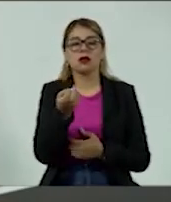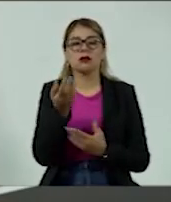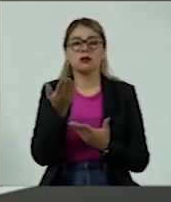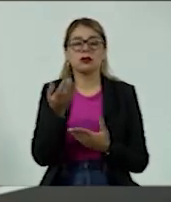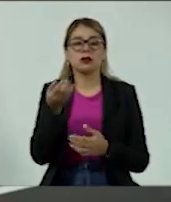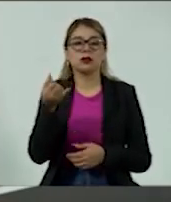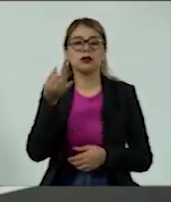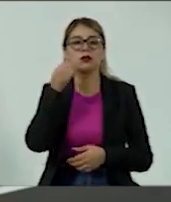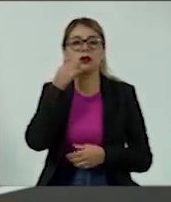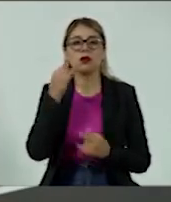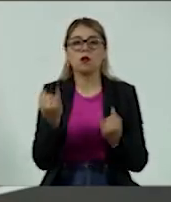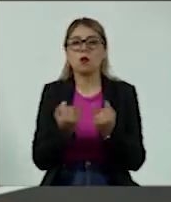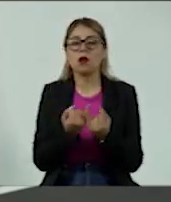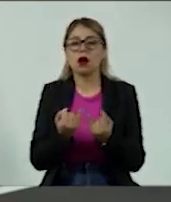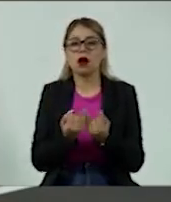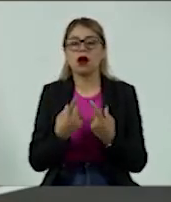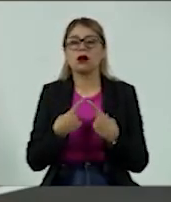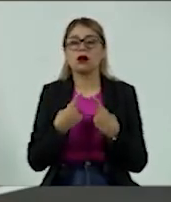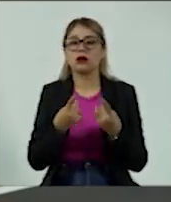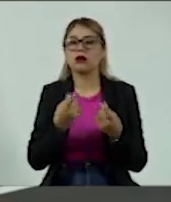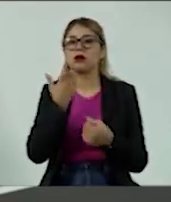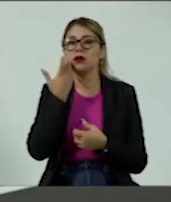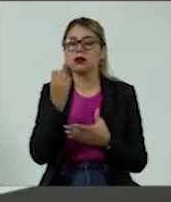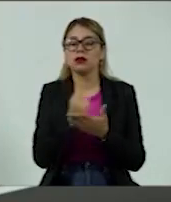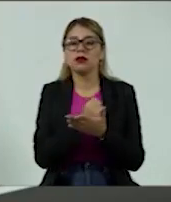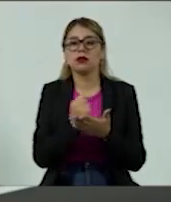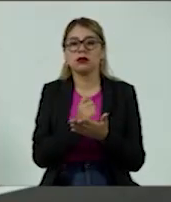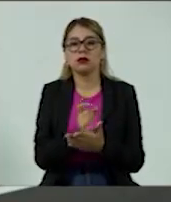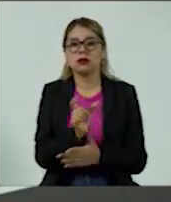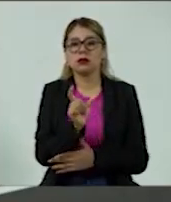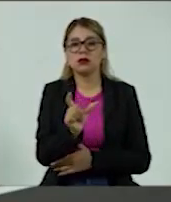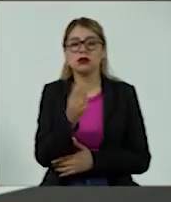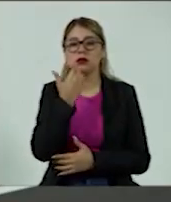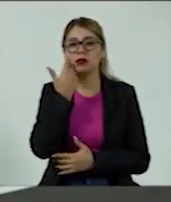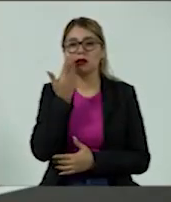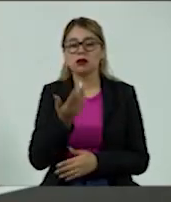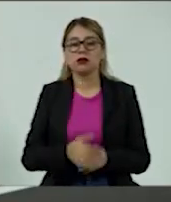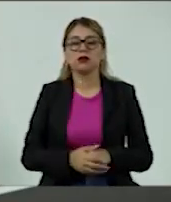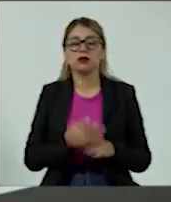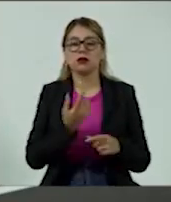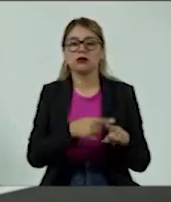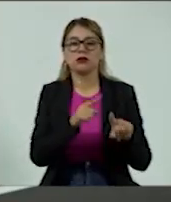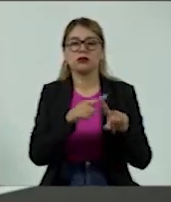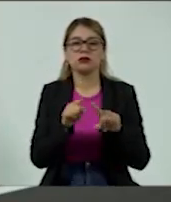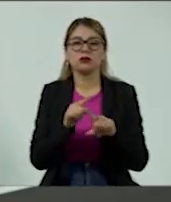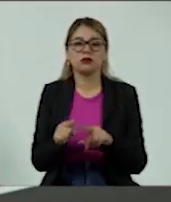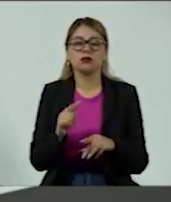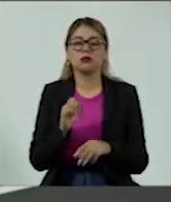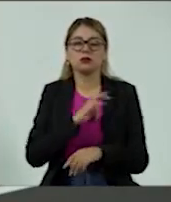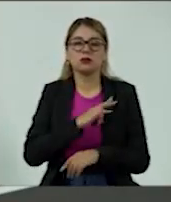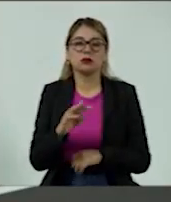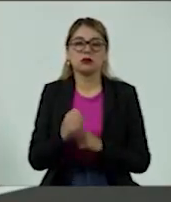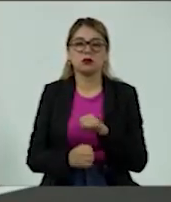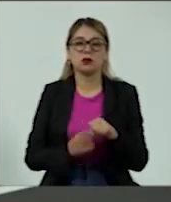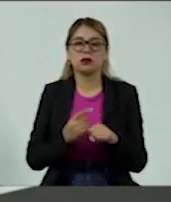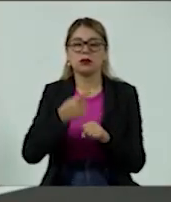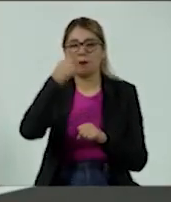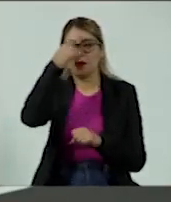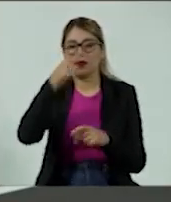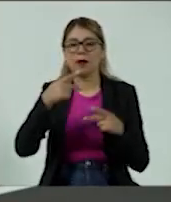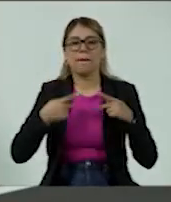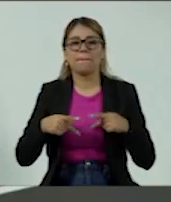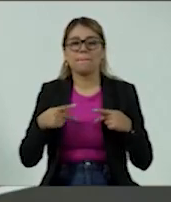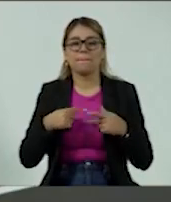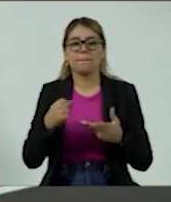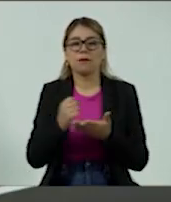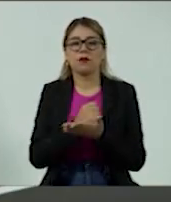celular, pues también te dicen que si quieres sacar su tarjeta de crédito, en fin, hay muchas alternativas para la gente en este momento para obtener un